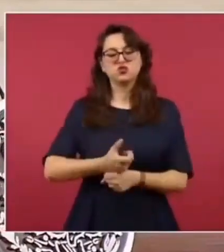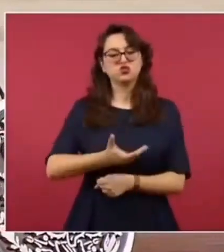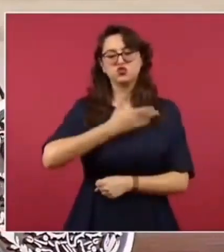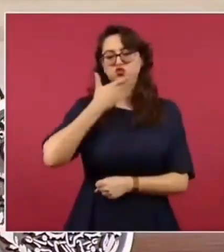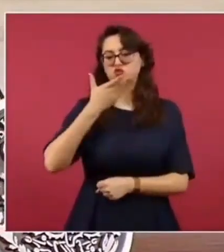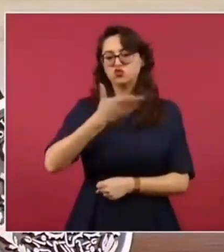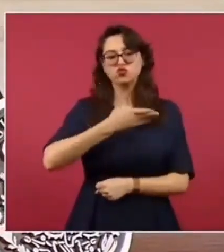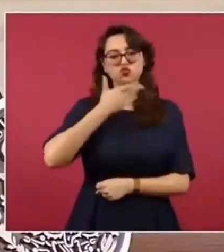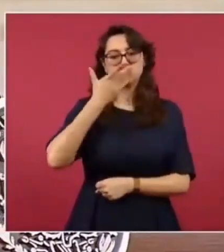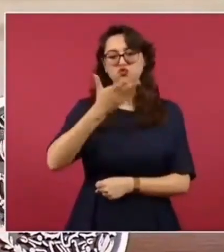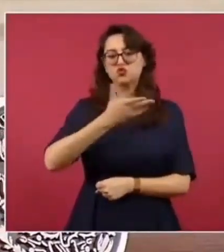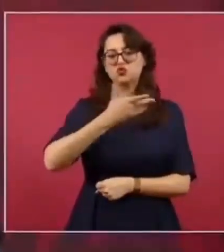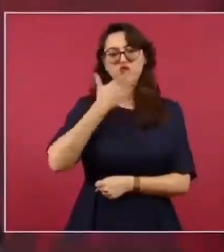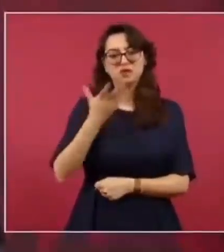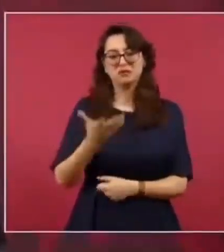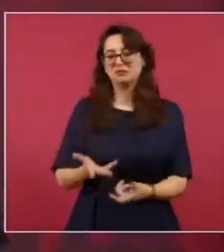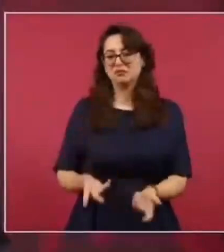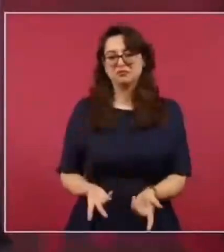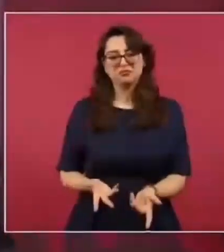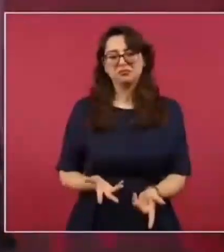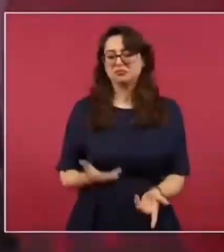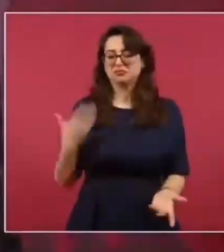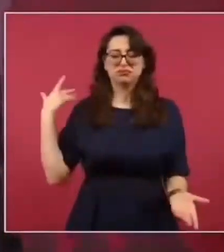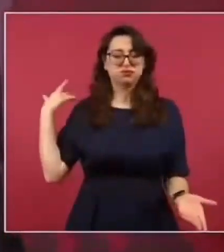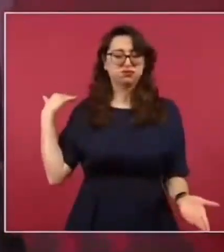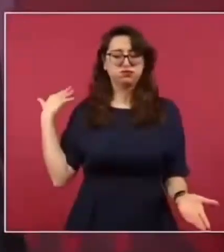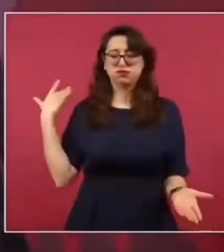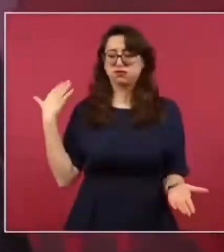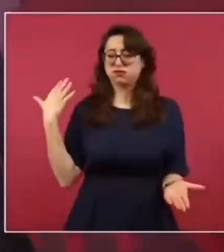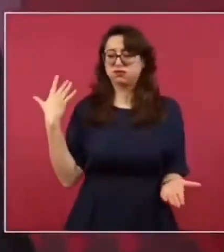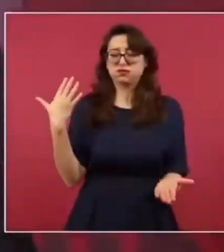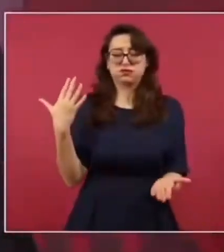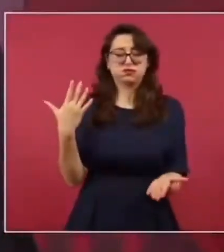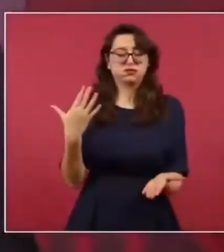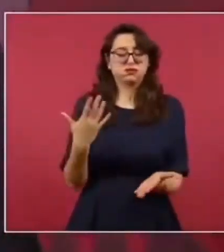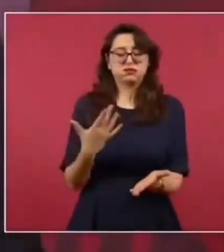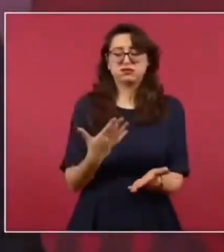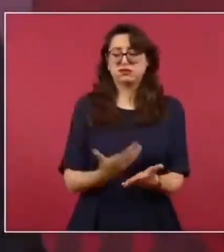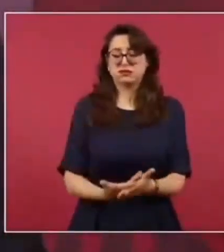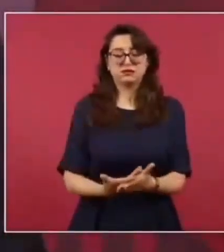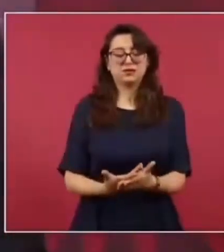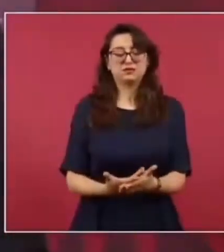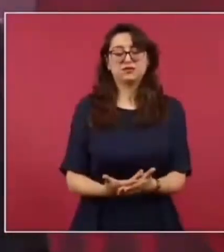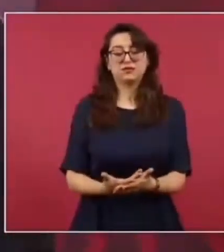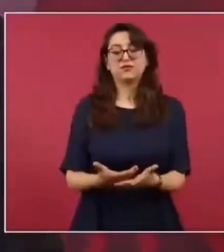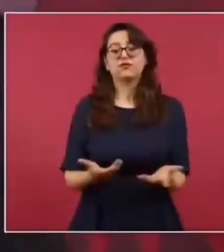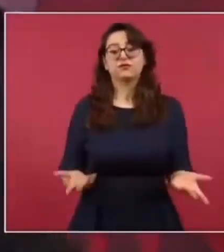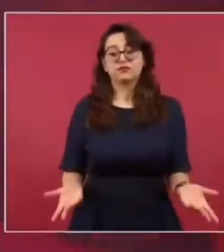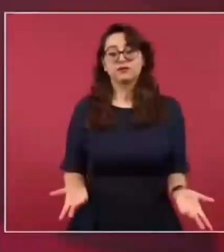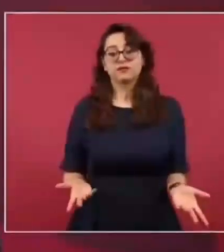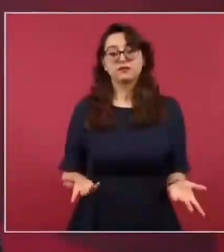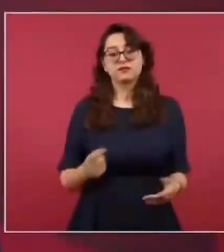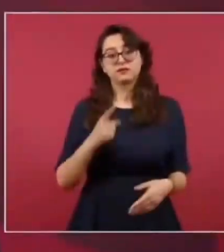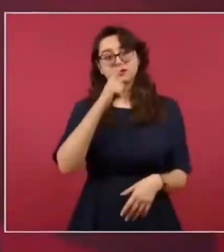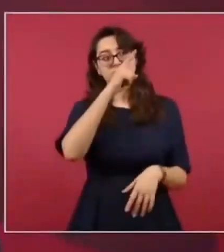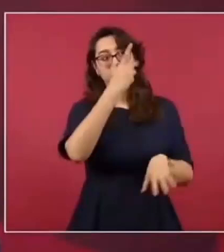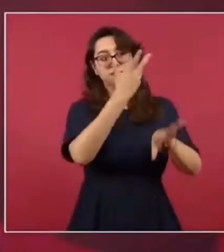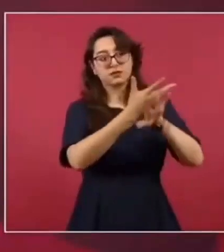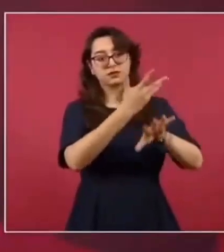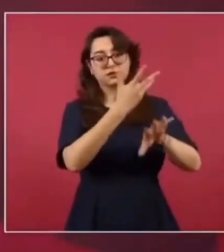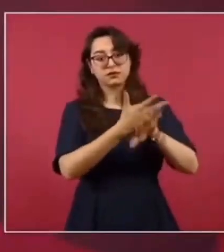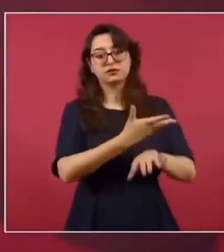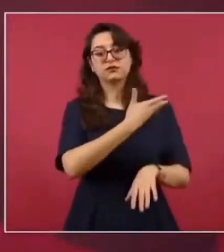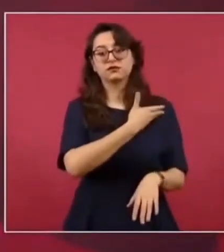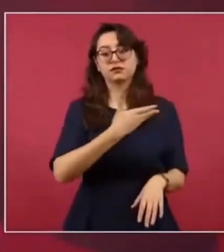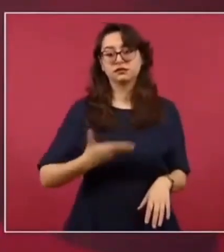le he escrito a los presidentes de Estados Unidos, al presidente